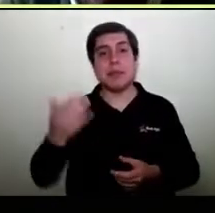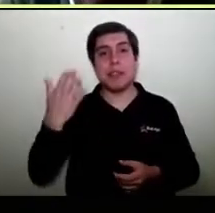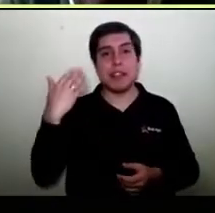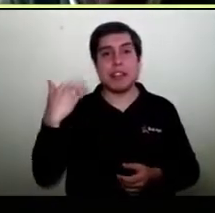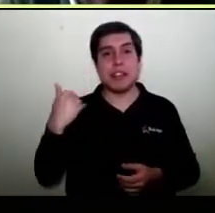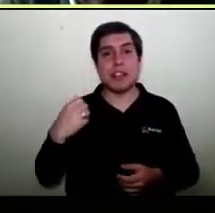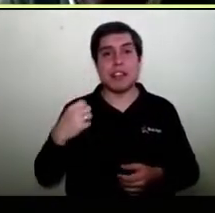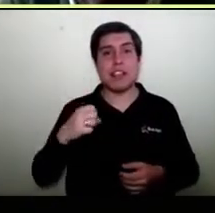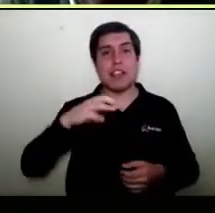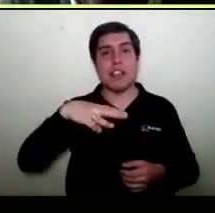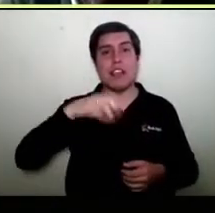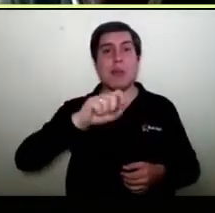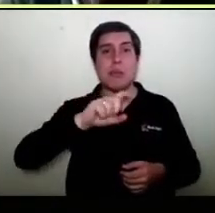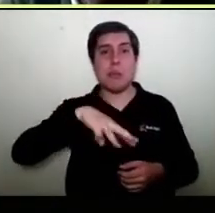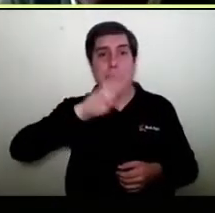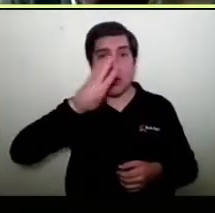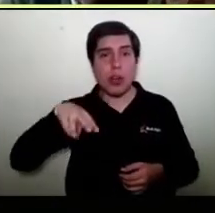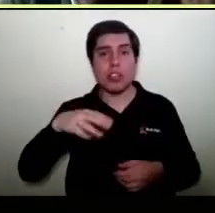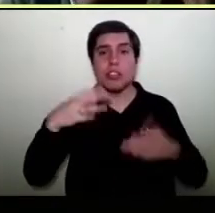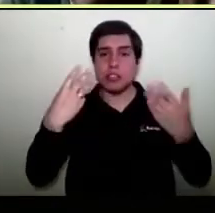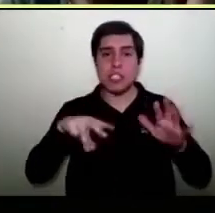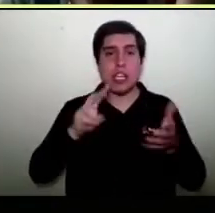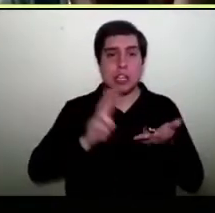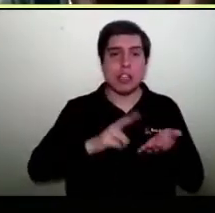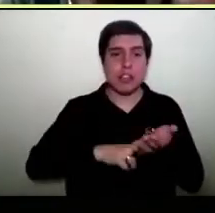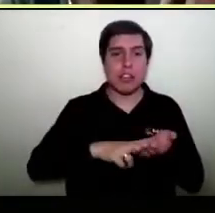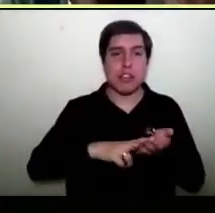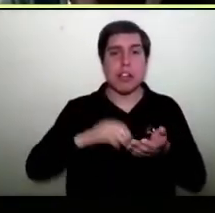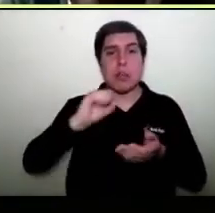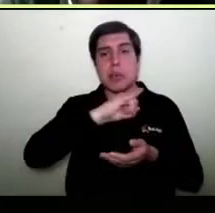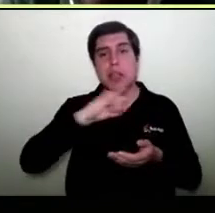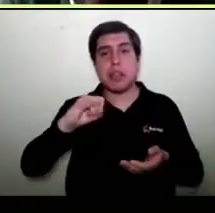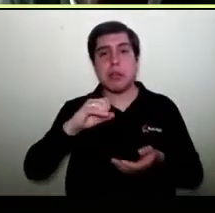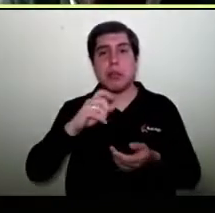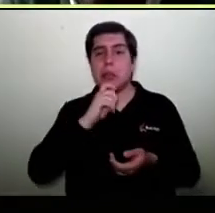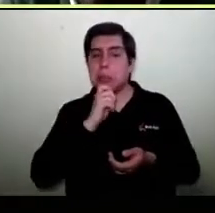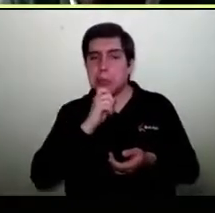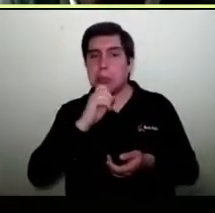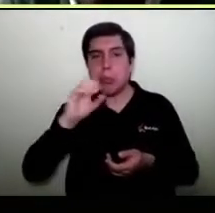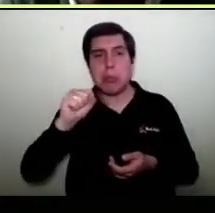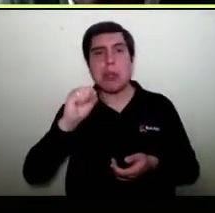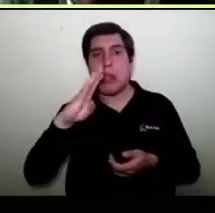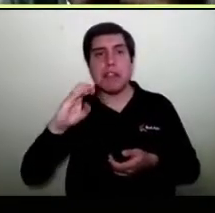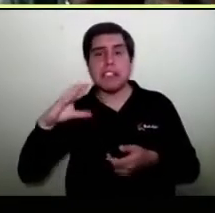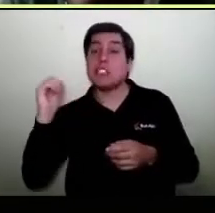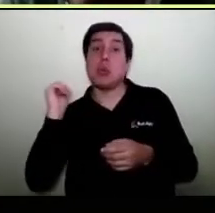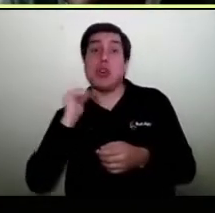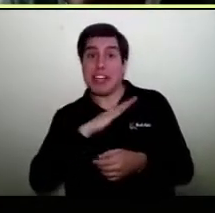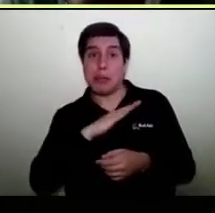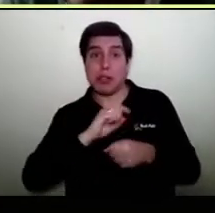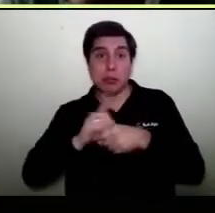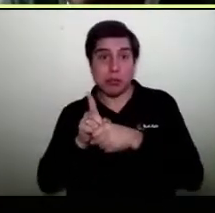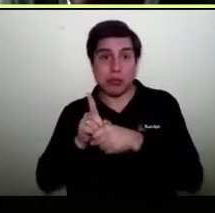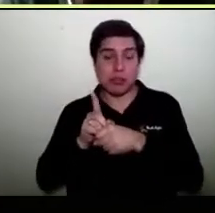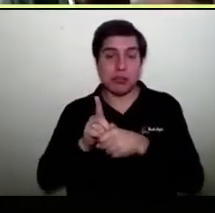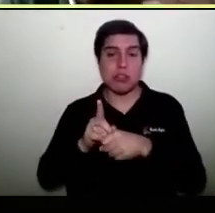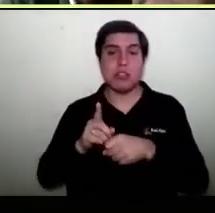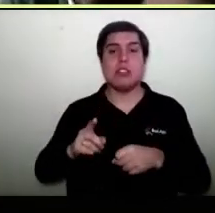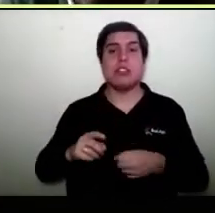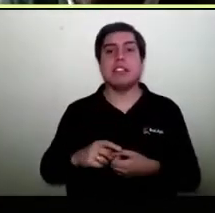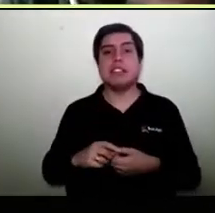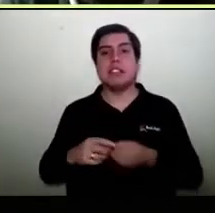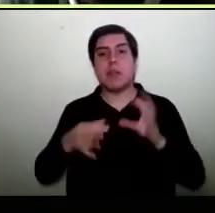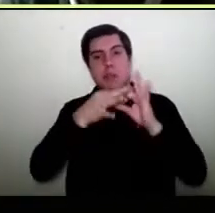plataformas sólidas, robustas, para que en una BC el usuario y la sociedad pueda estar en su producto y servicio a la venta. ¿Qué significa lo que te voy a decir? Es